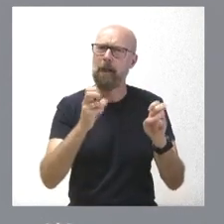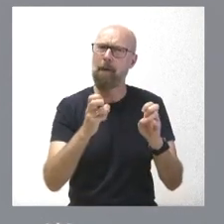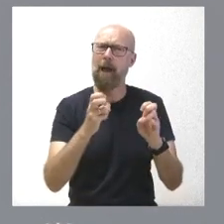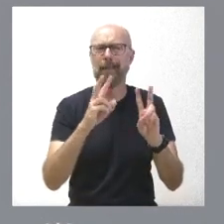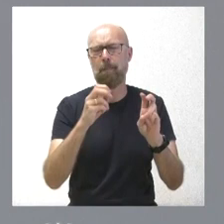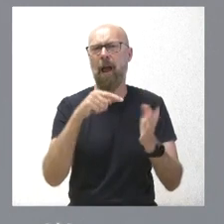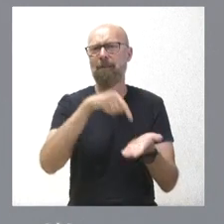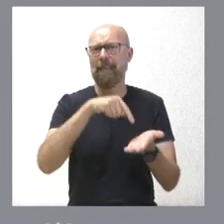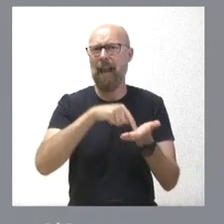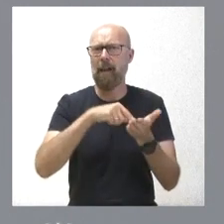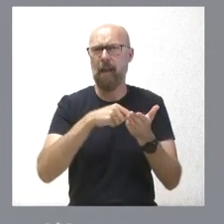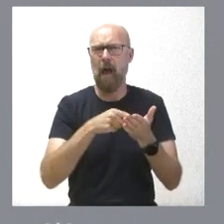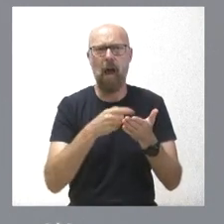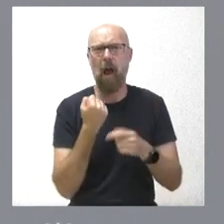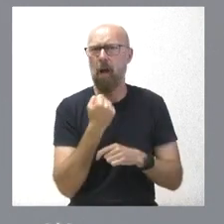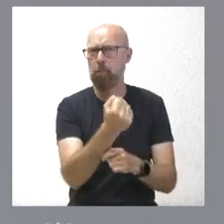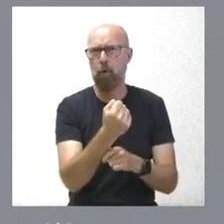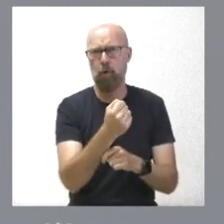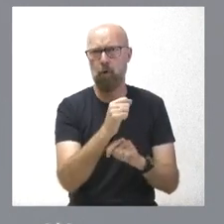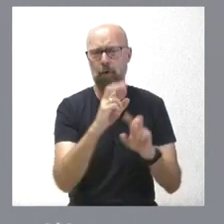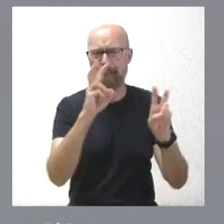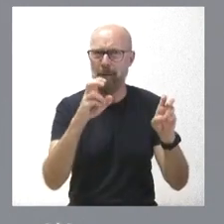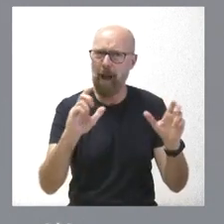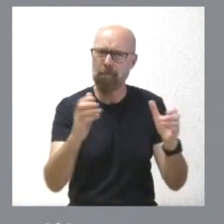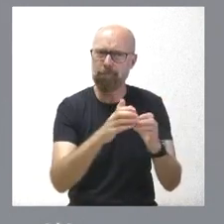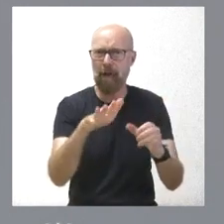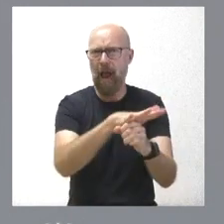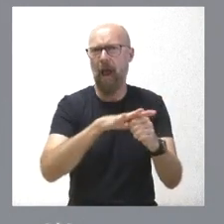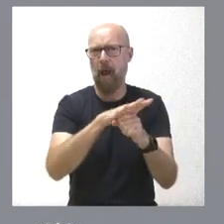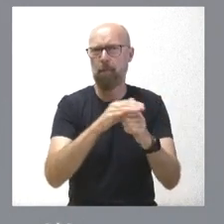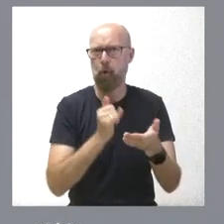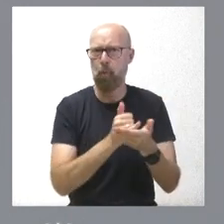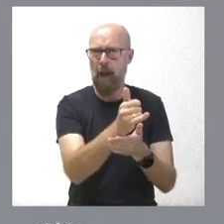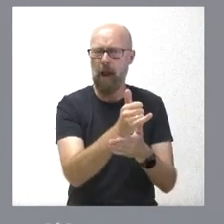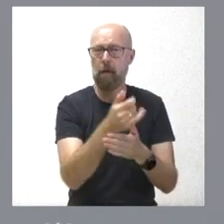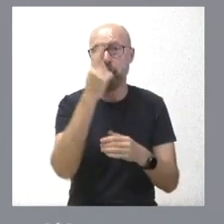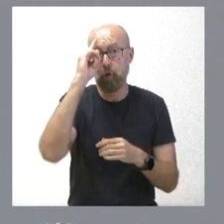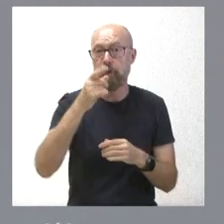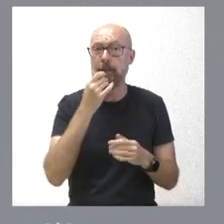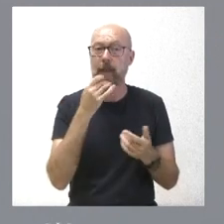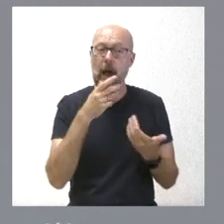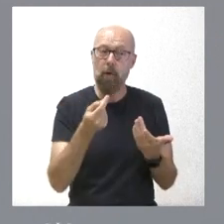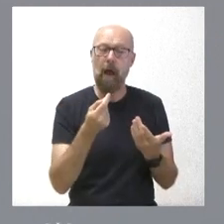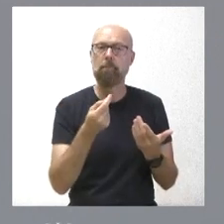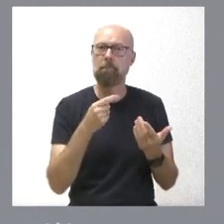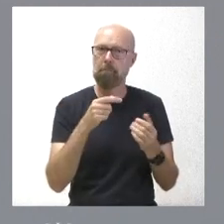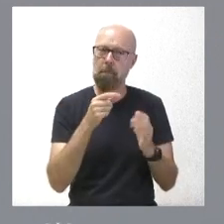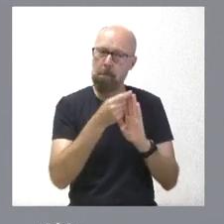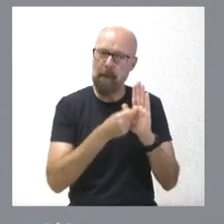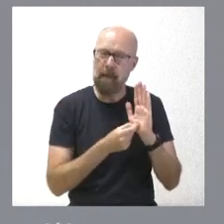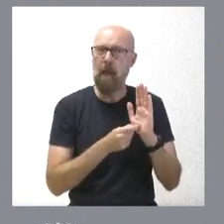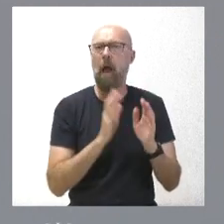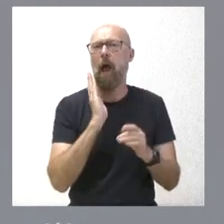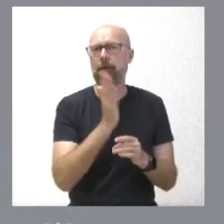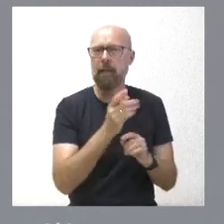rural. No sé si es el momento para repasar todas las medidas, pero que afectan a varios impuestos y a varios tributos donde el mundo rural se ve